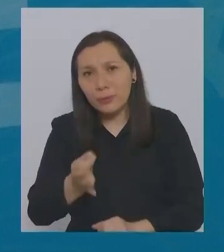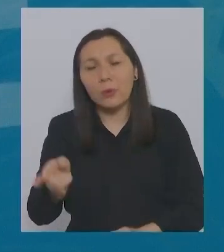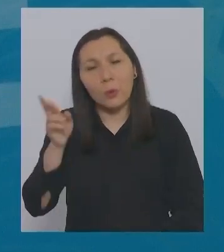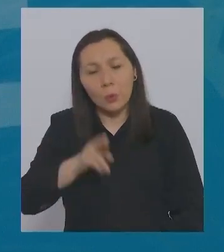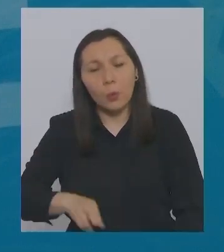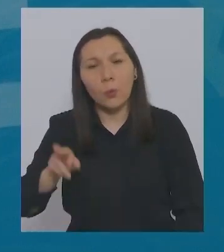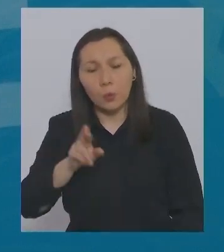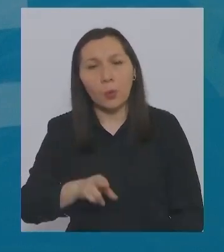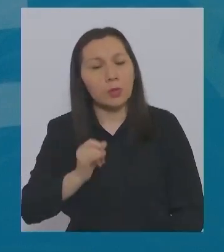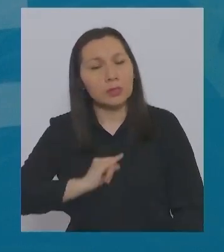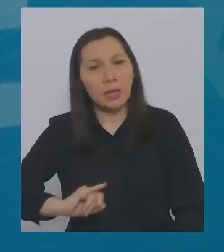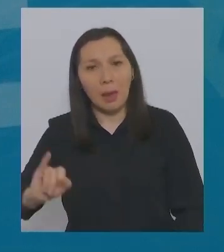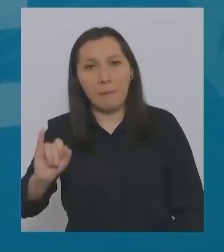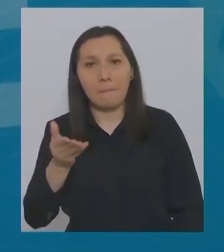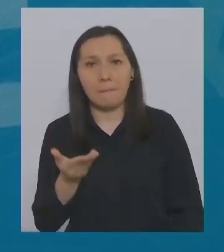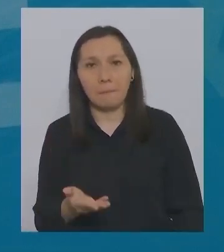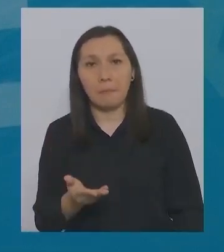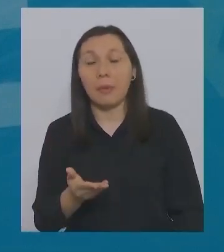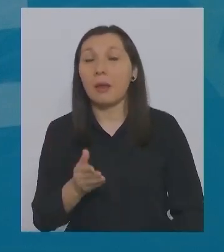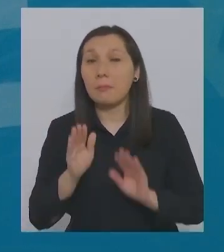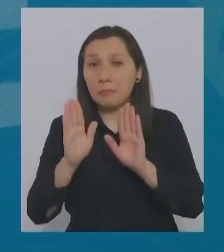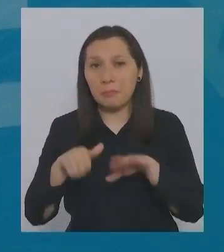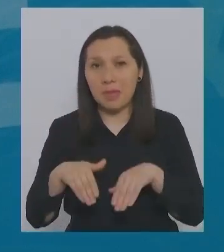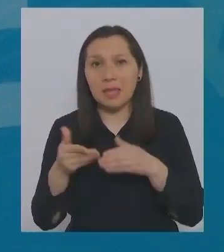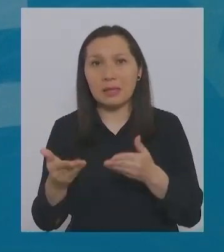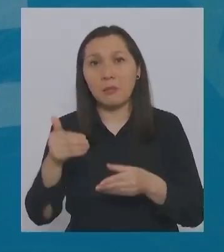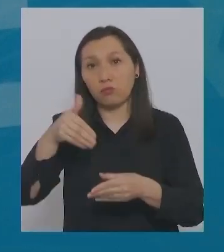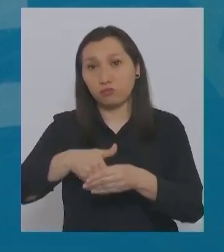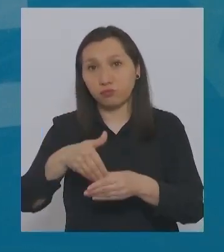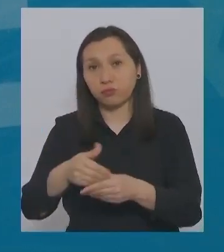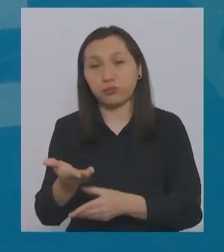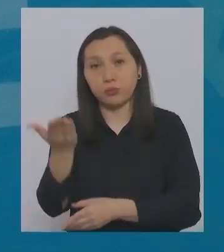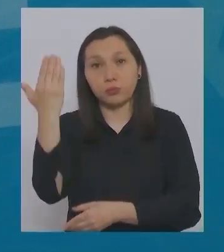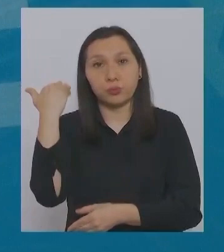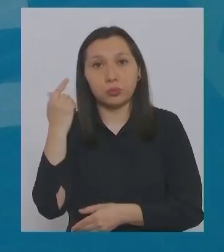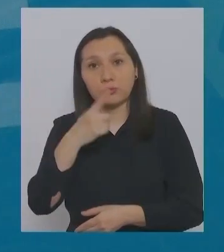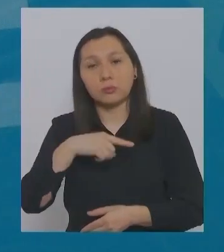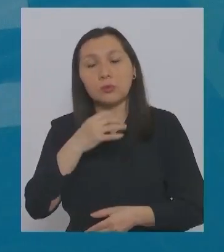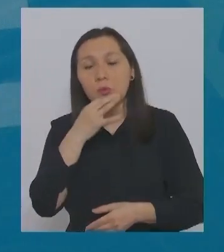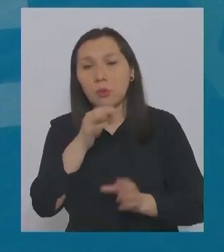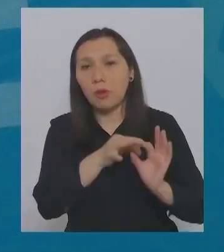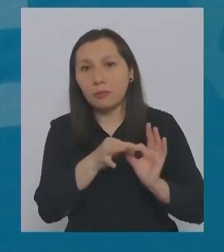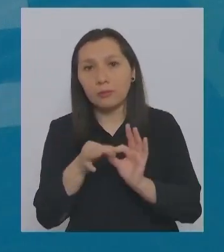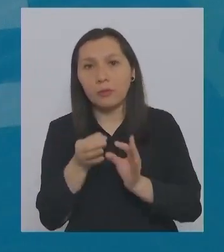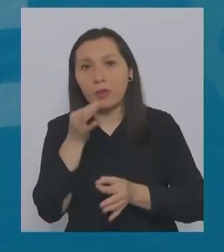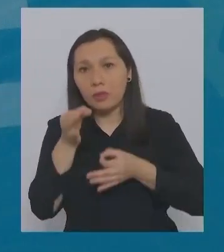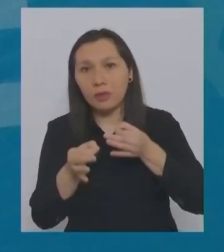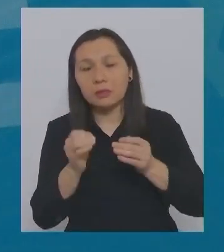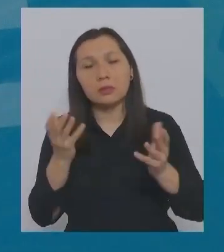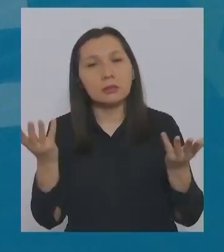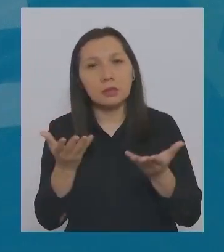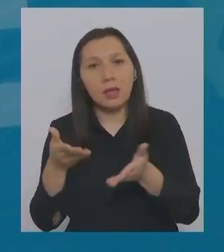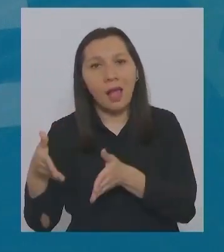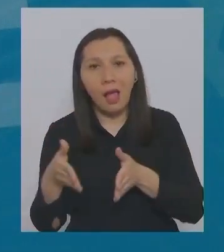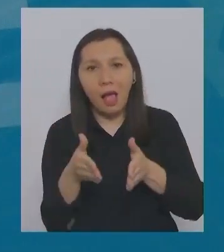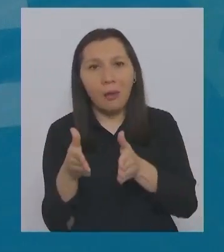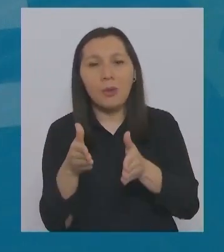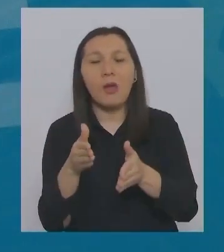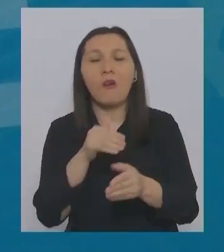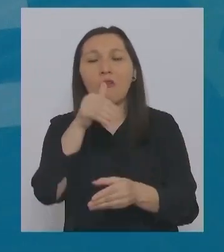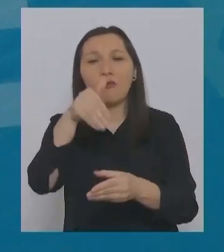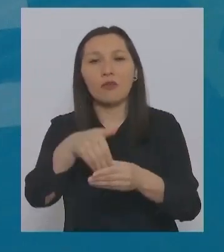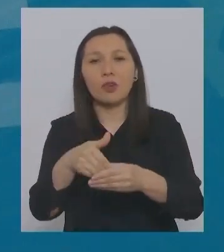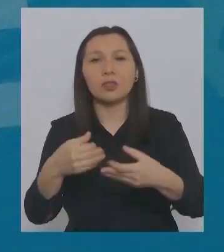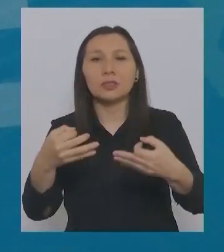y enfatizado siempre. Y tal como en elecciones anteriores, traemos un mensaje que hemos llamado la ruta del voto